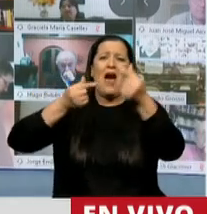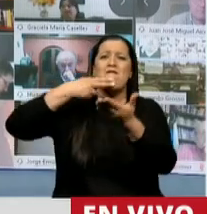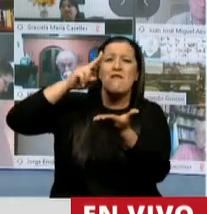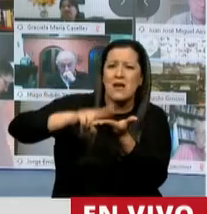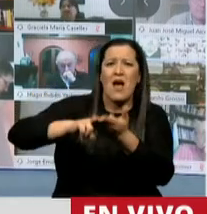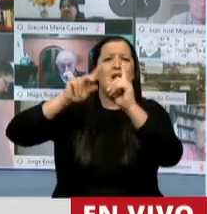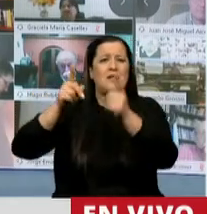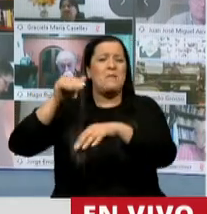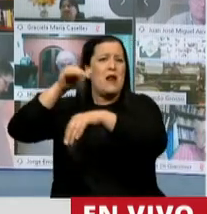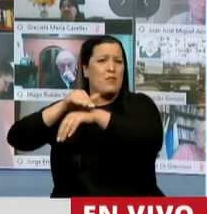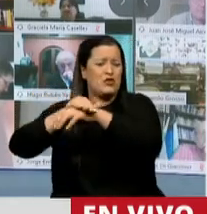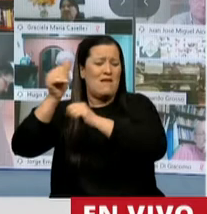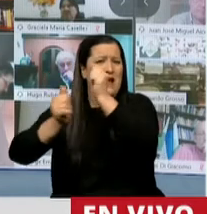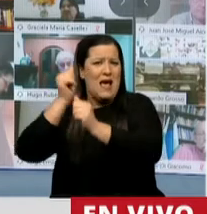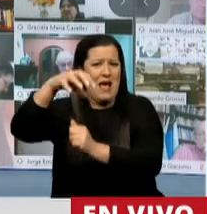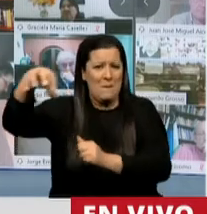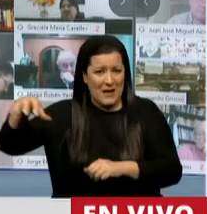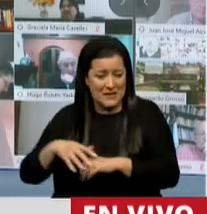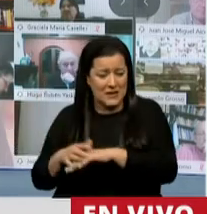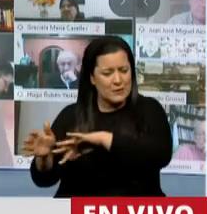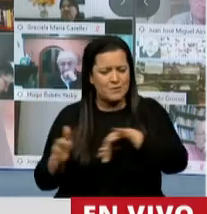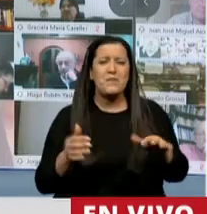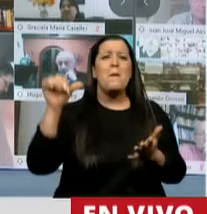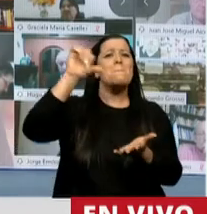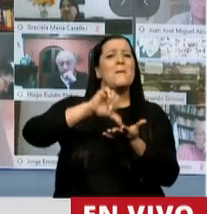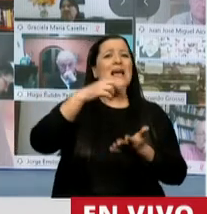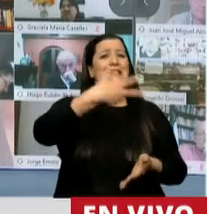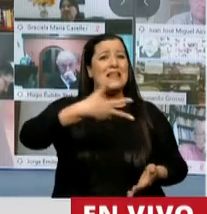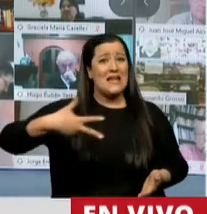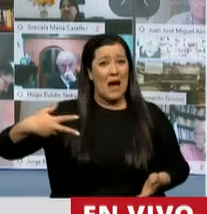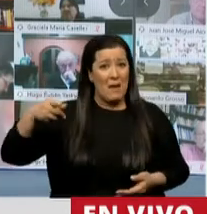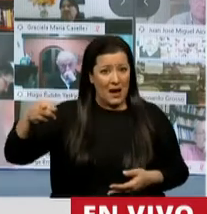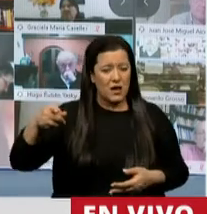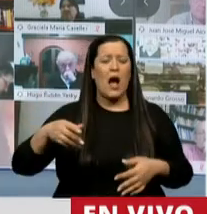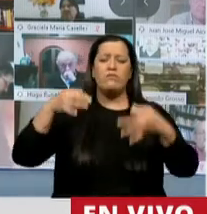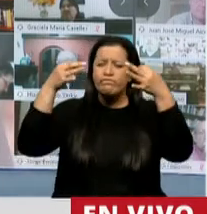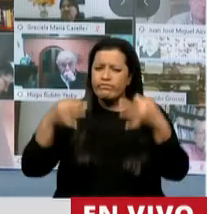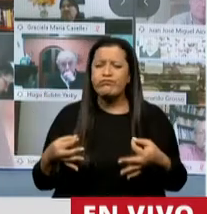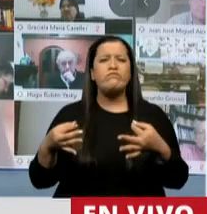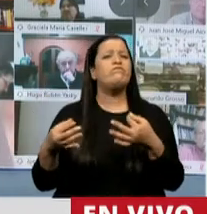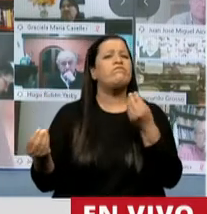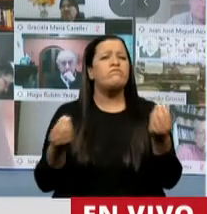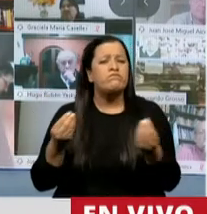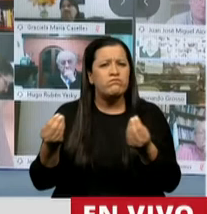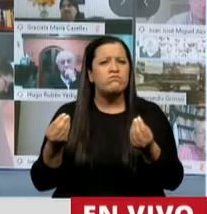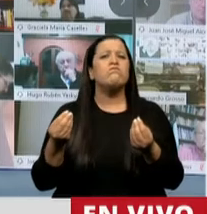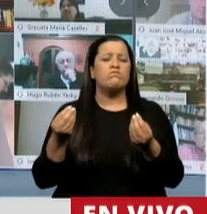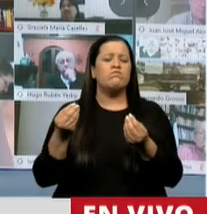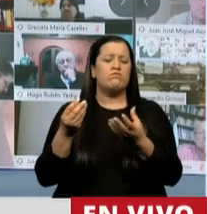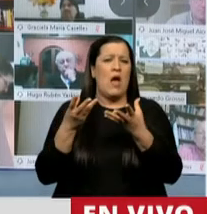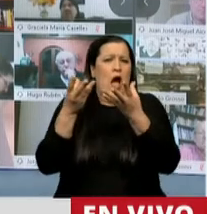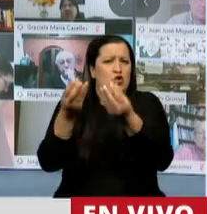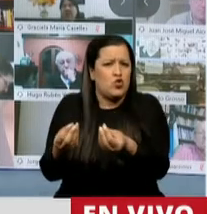El caso de Dinamarca está basado en el límite de ayuda